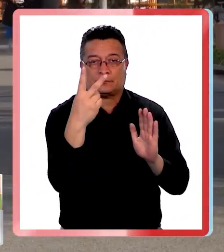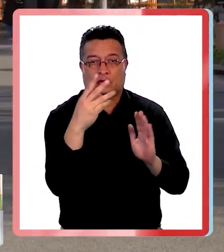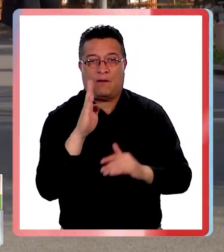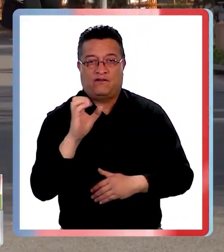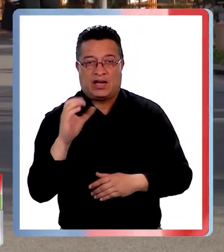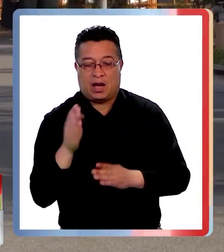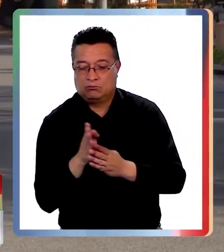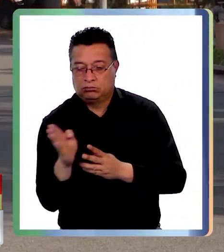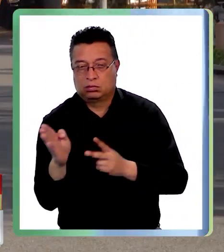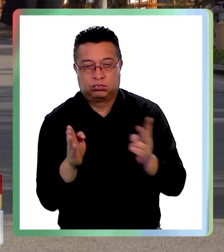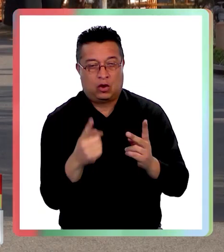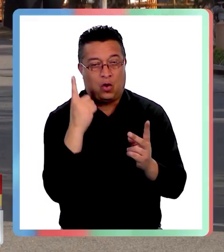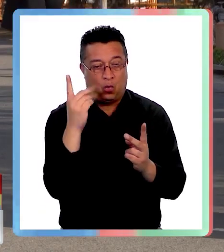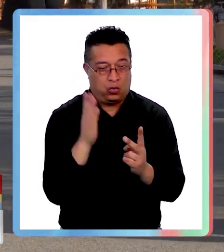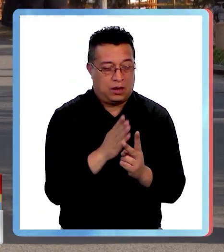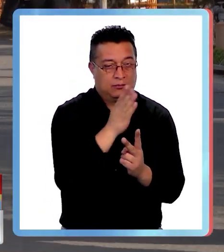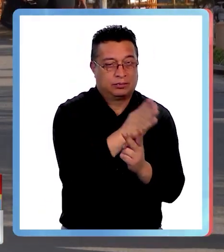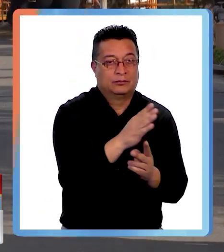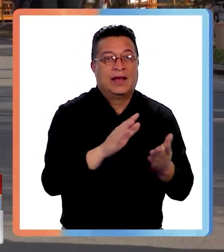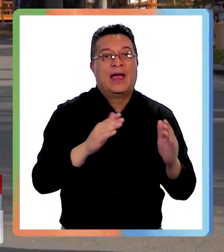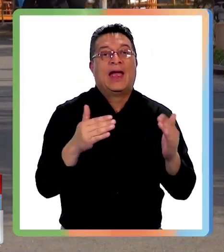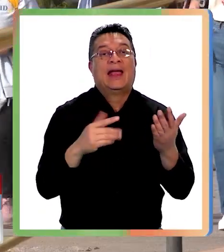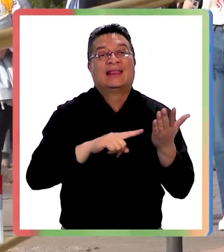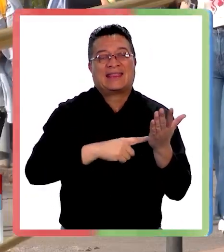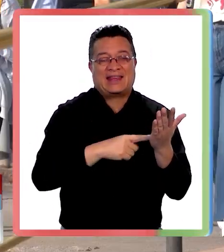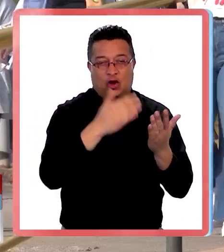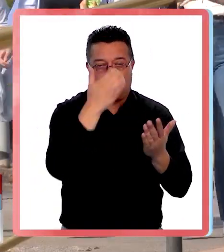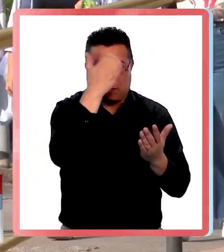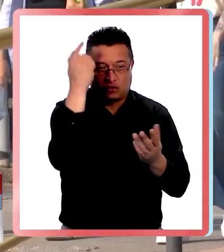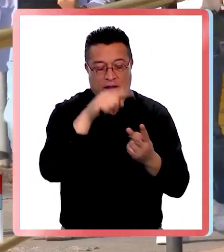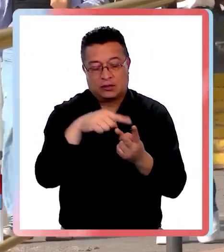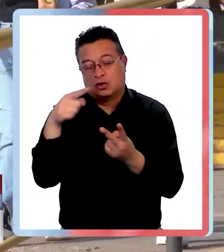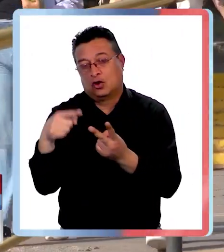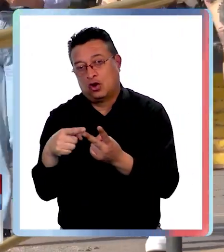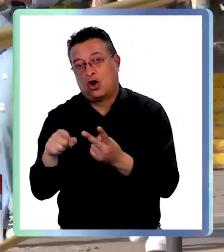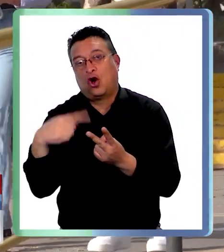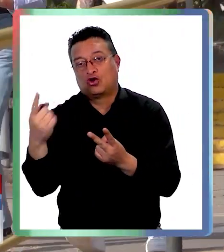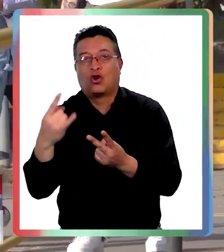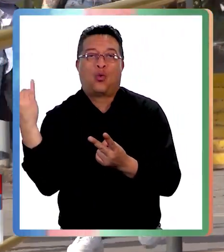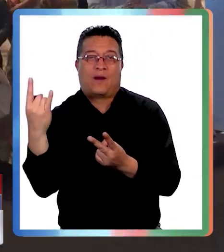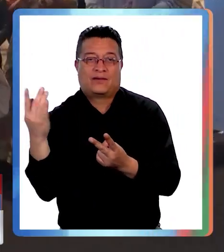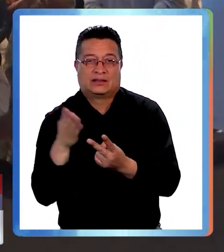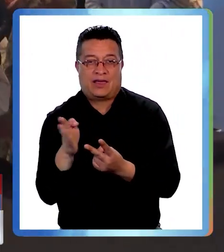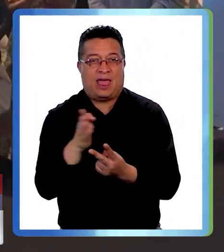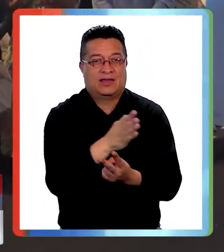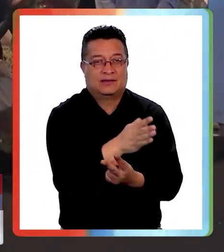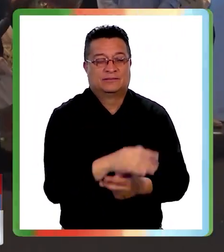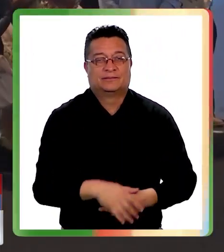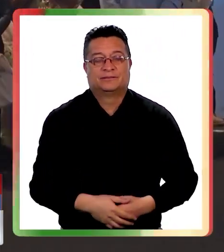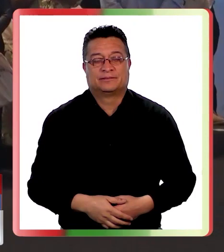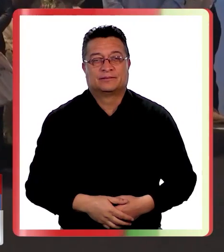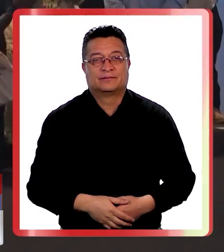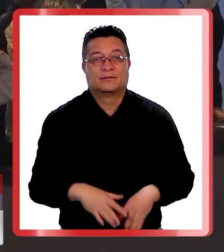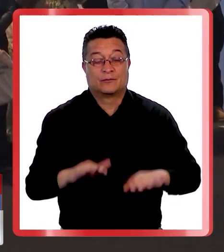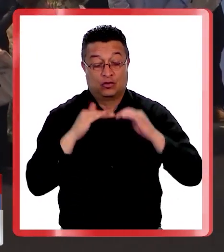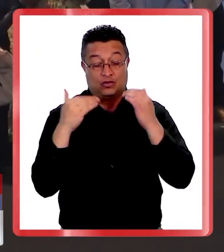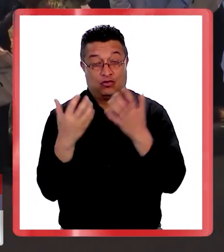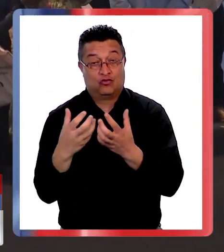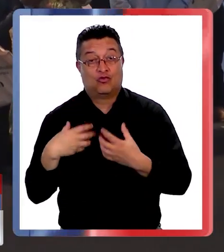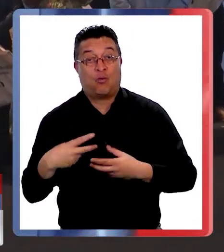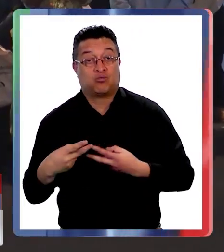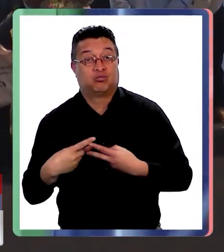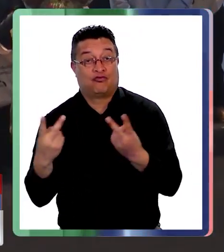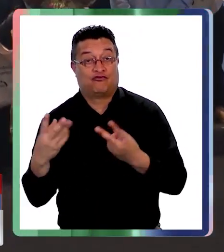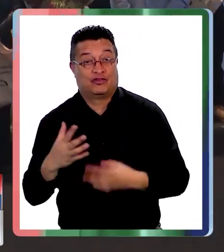dos tipos de becas, una destinada a carreras técnico-profesionales y otra para carreras universitarias. Desde el mundo